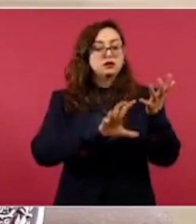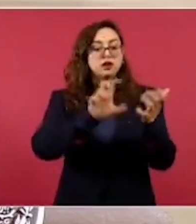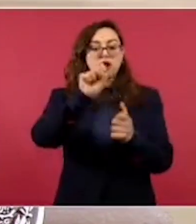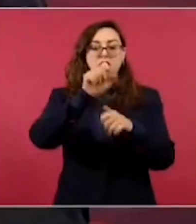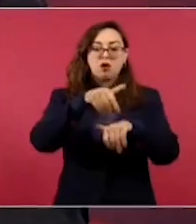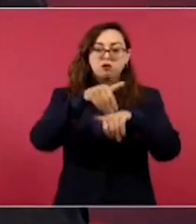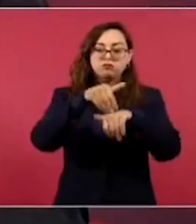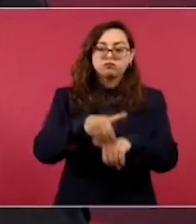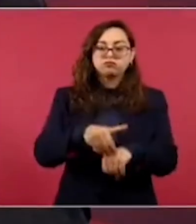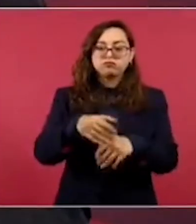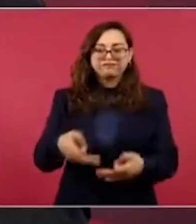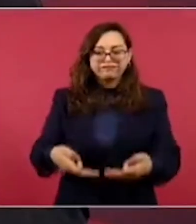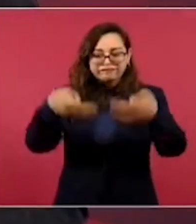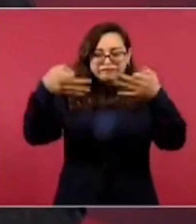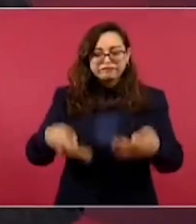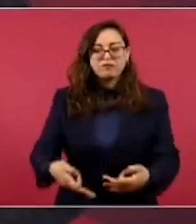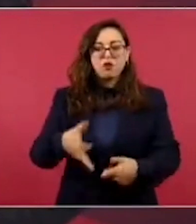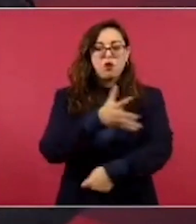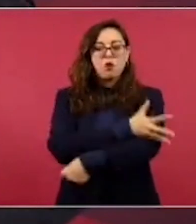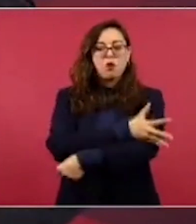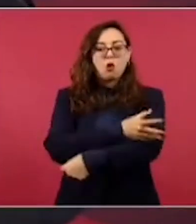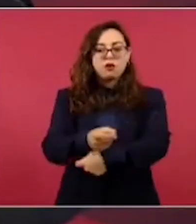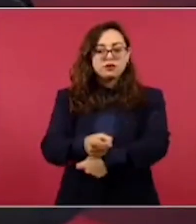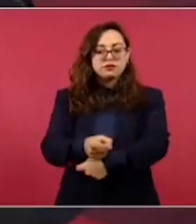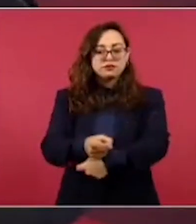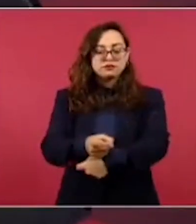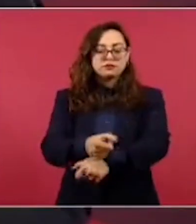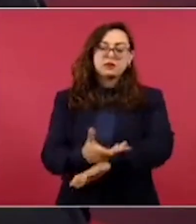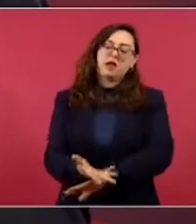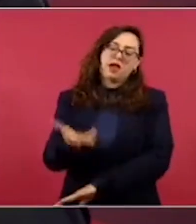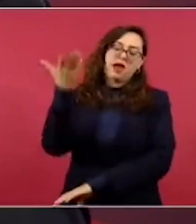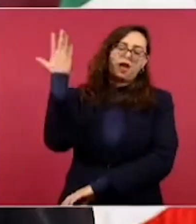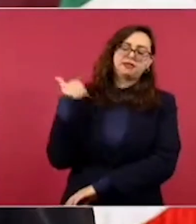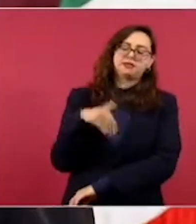no como antes que era un estado de chueco